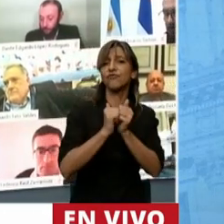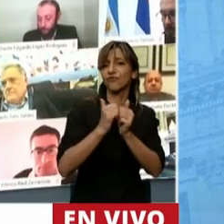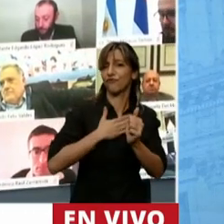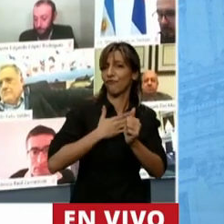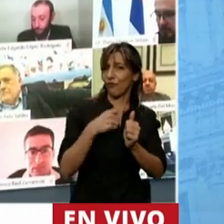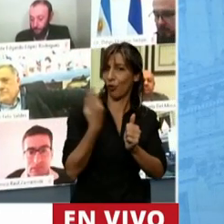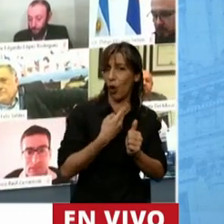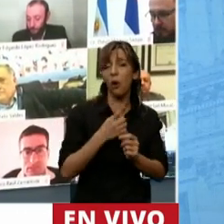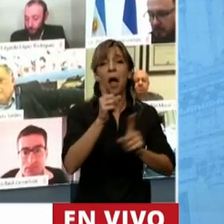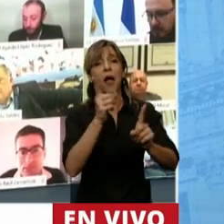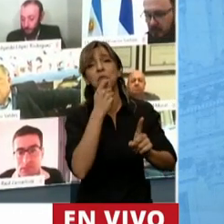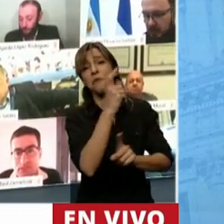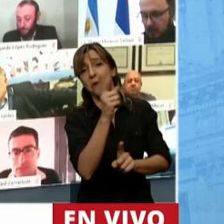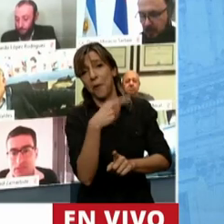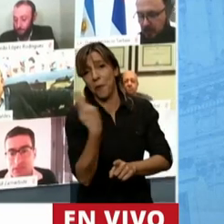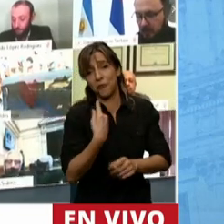que a algunos no les gusta